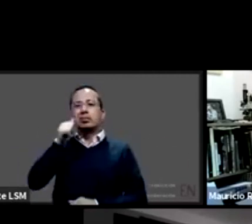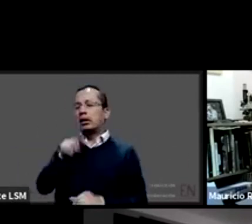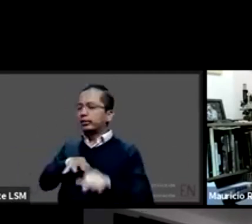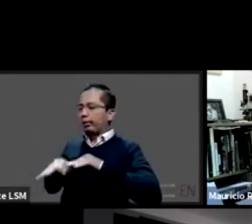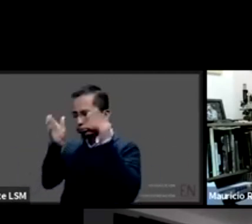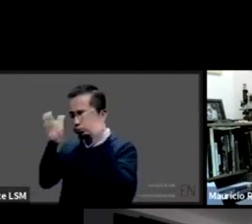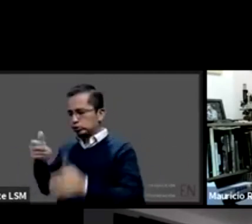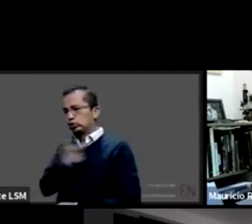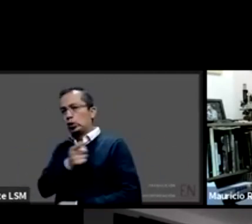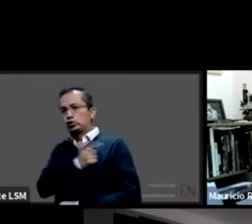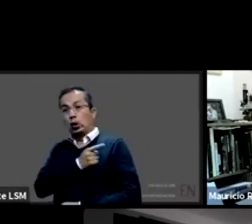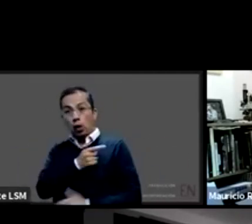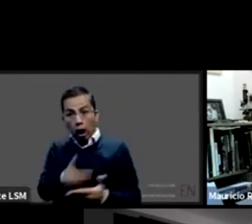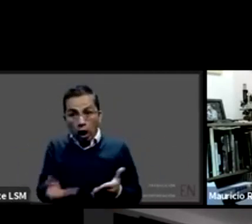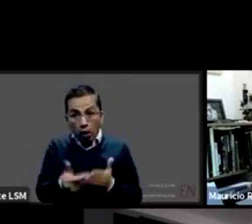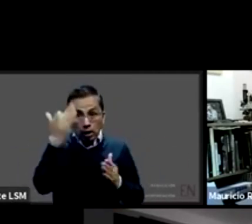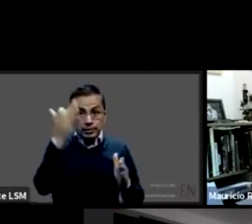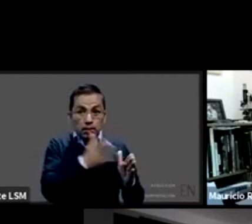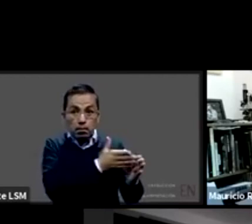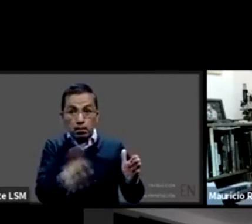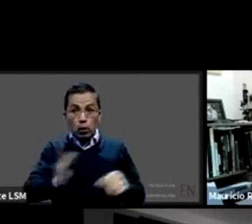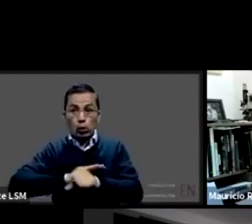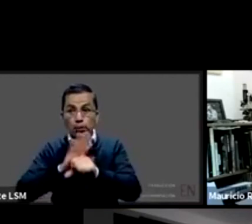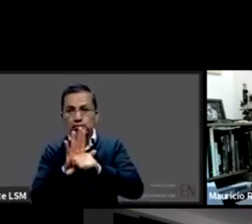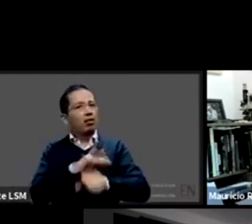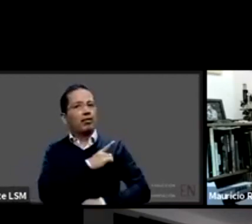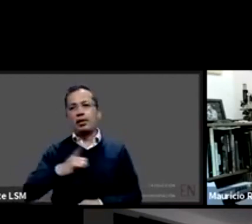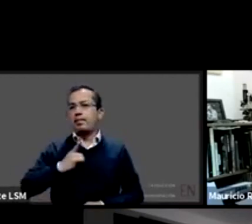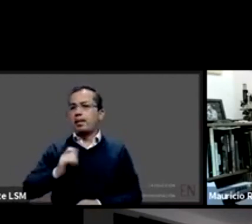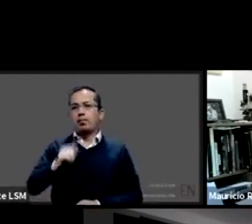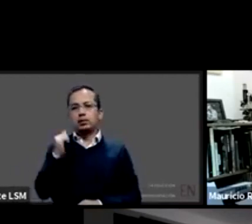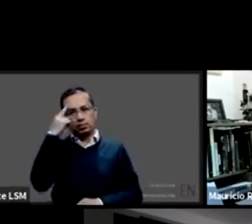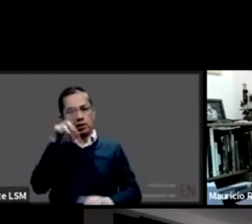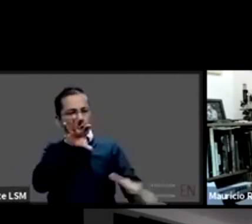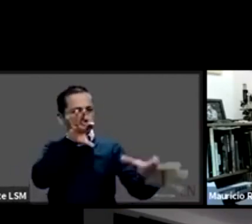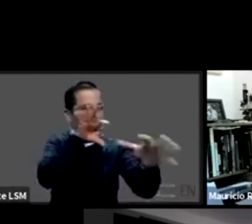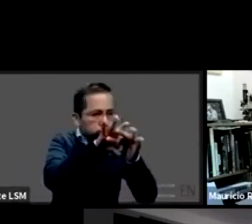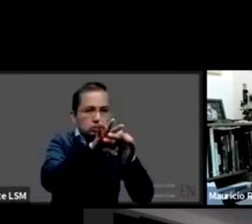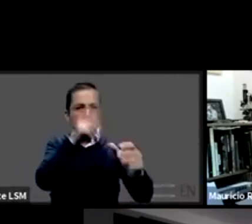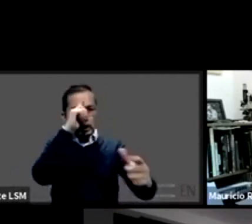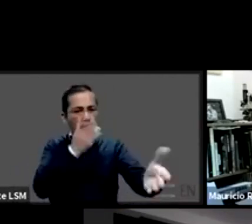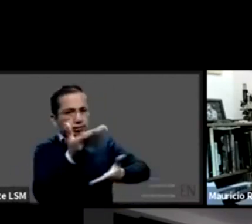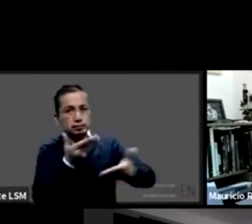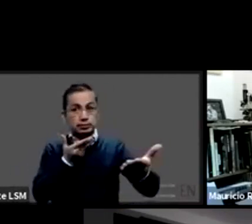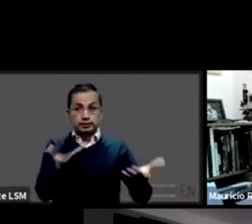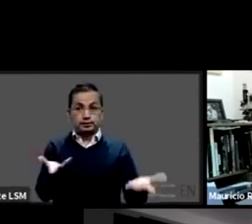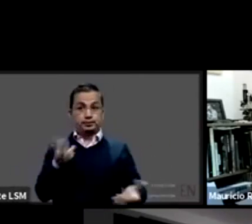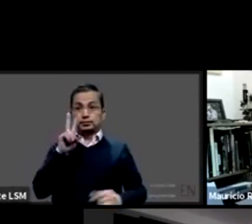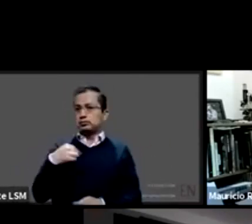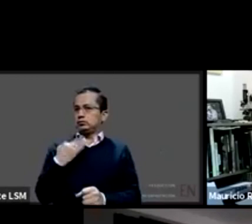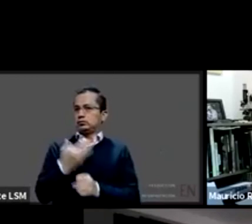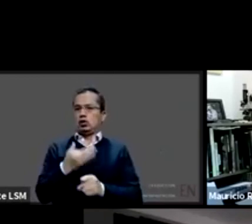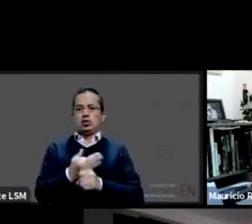la emergencia está en este caso particularmente yo agradezco profundamente a Fundación